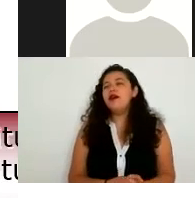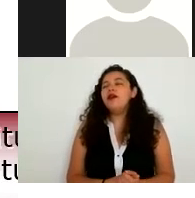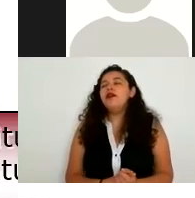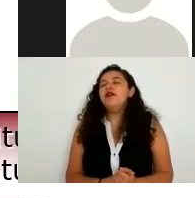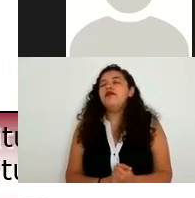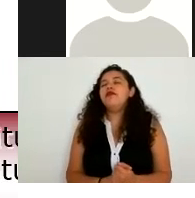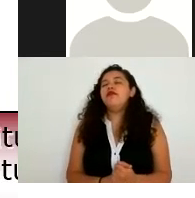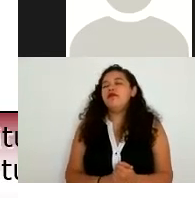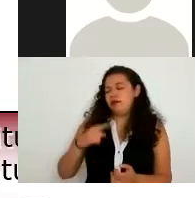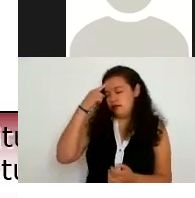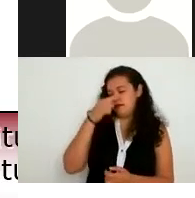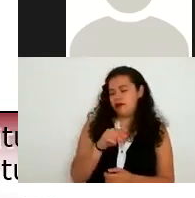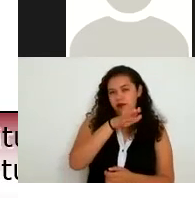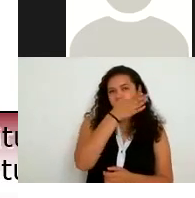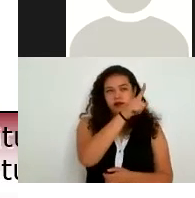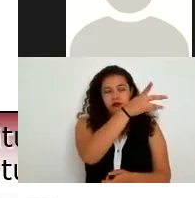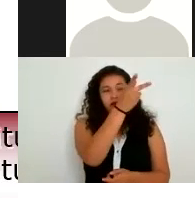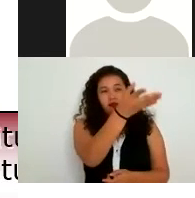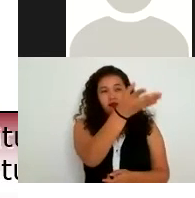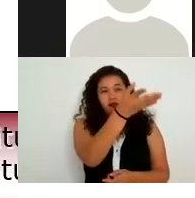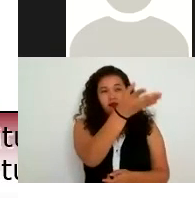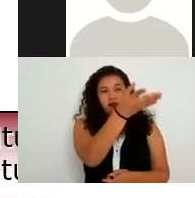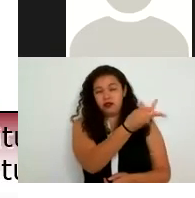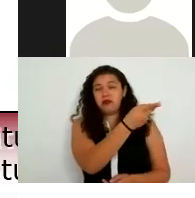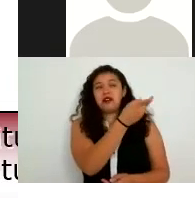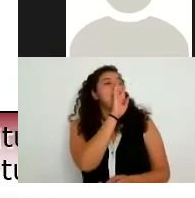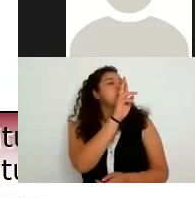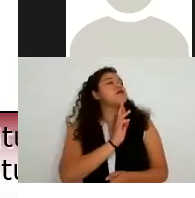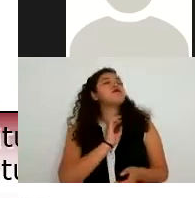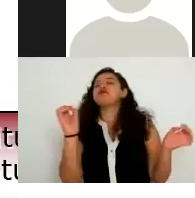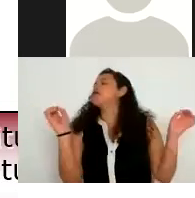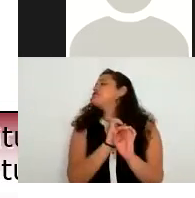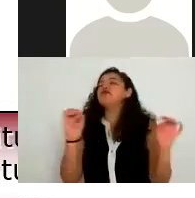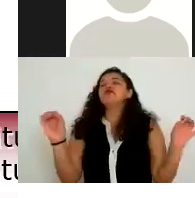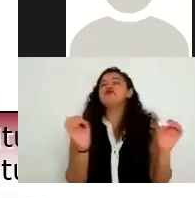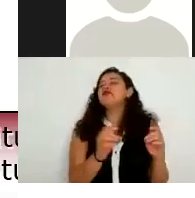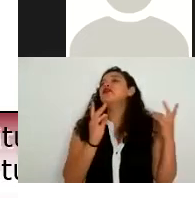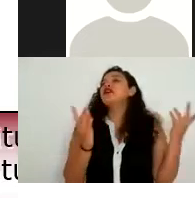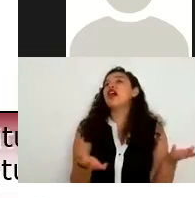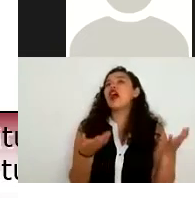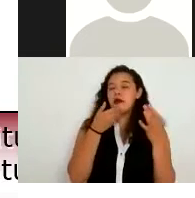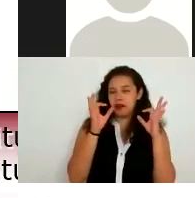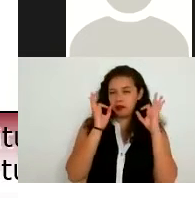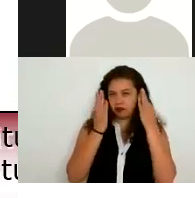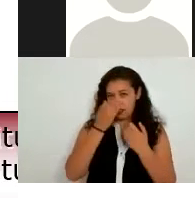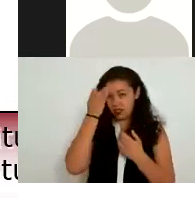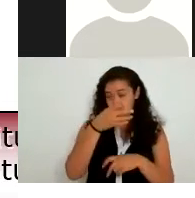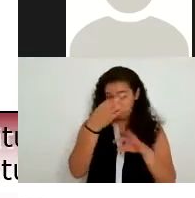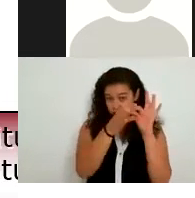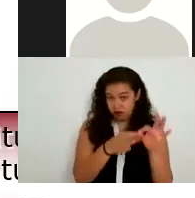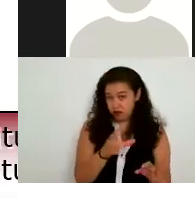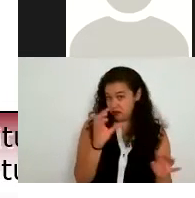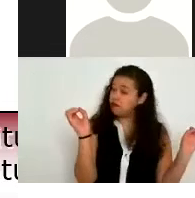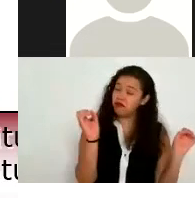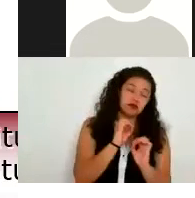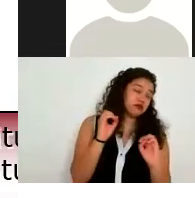solicitud a tal institución y pues no no se la respondieron o no se la respondieron en forma o en tiempo o no este